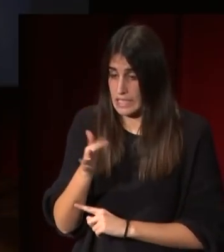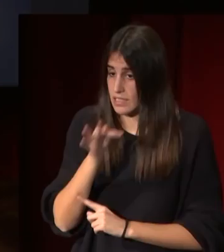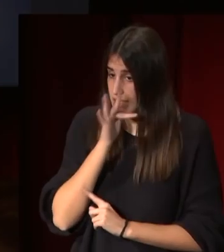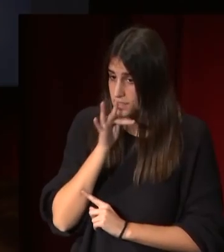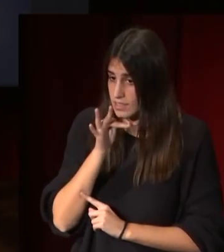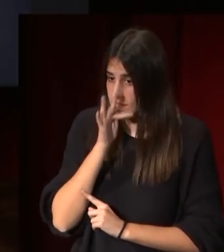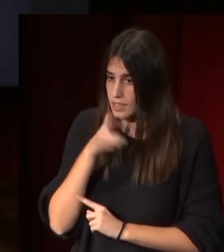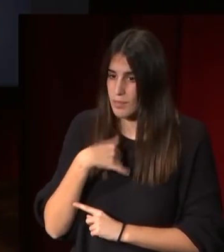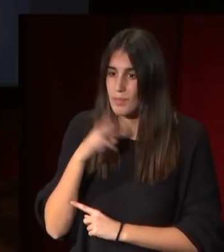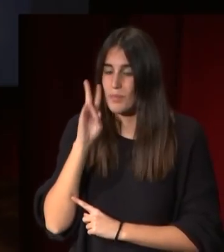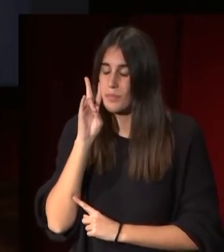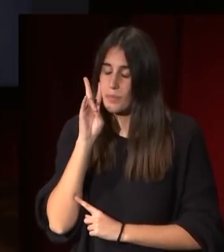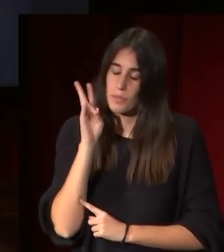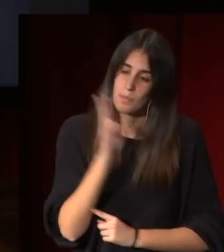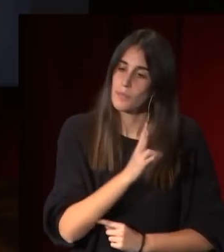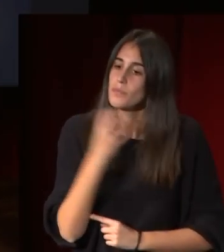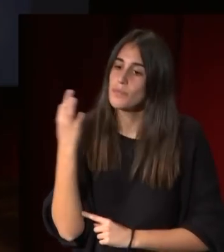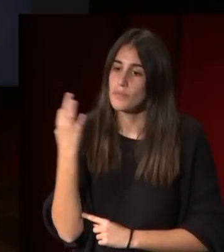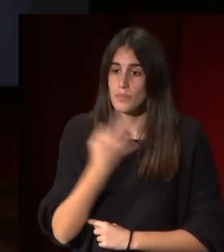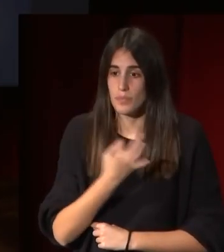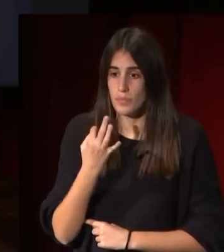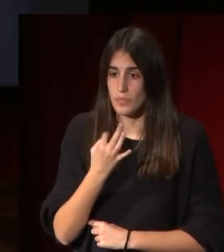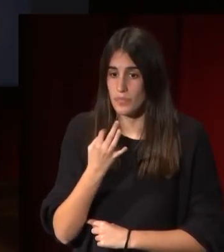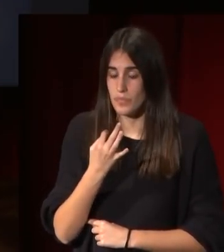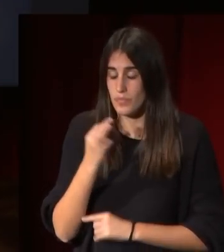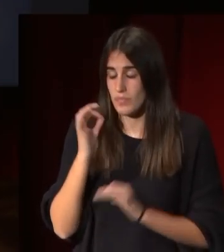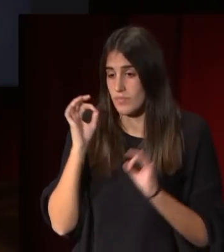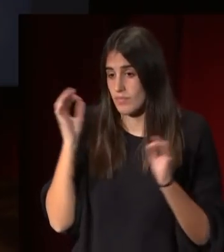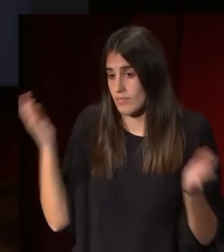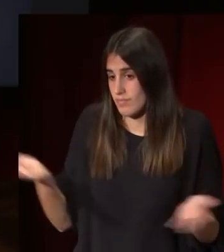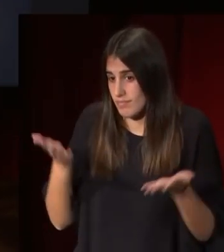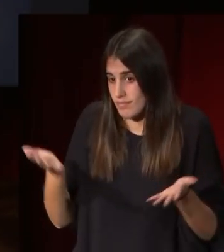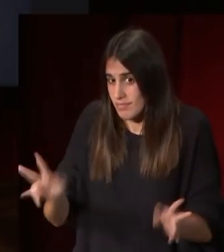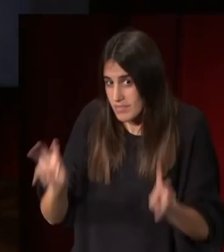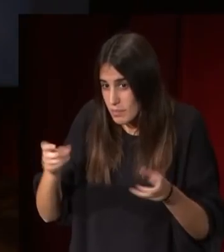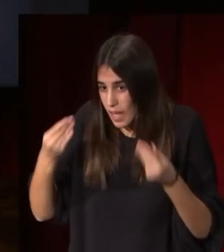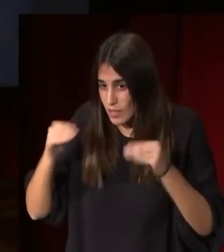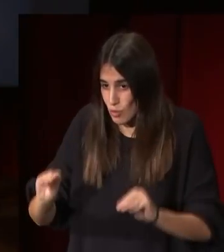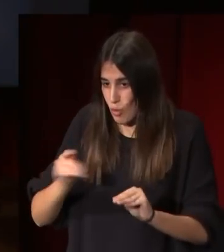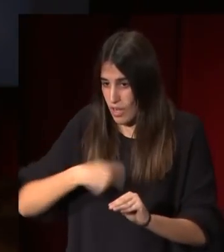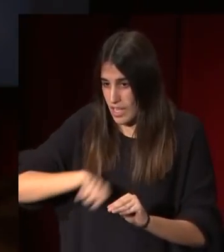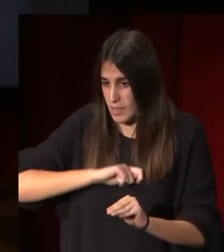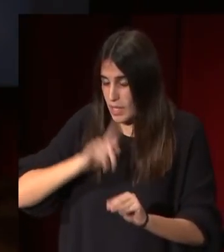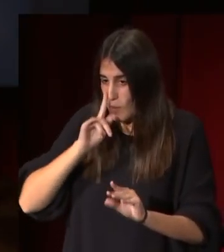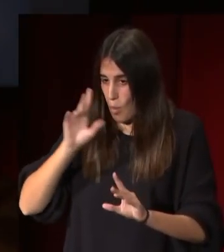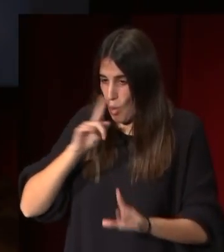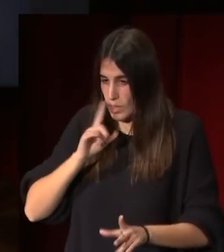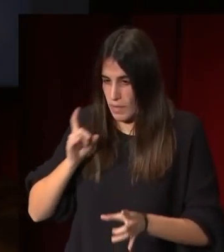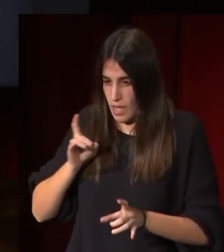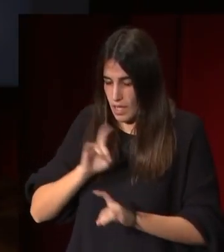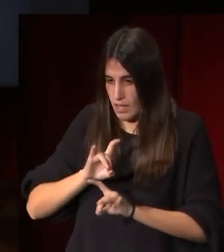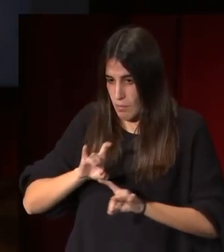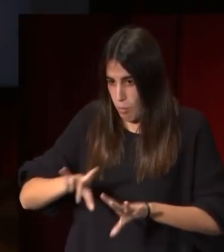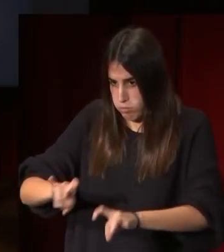podemos reconocer en ella esa digamos esa parte de la historia de lo que quedó afectada sobre todo en la